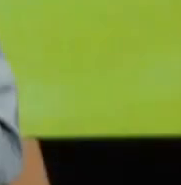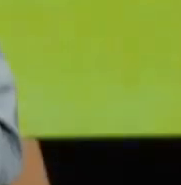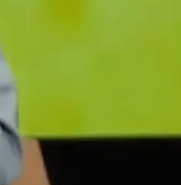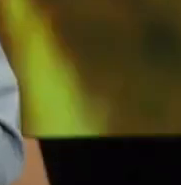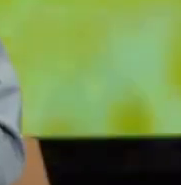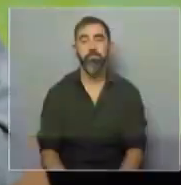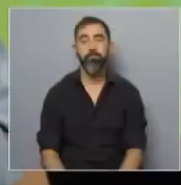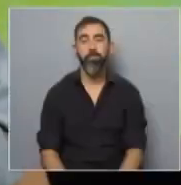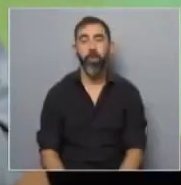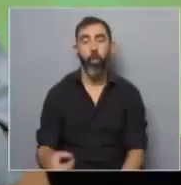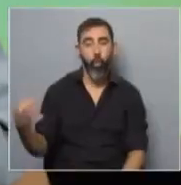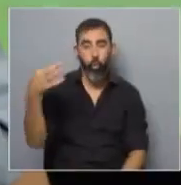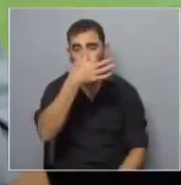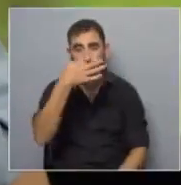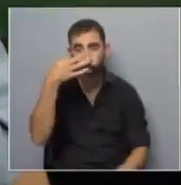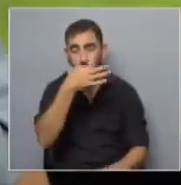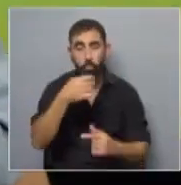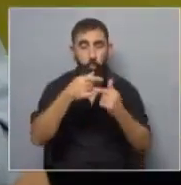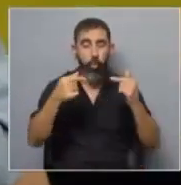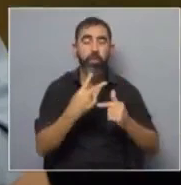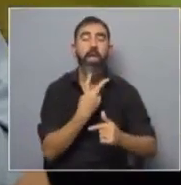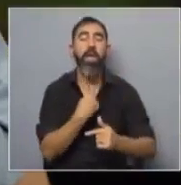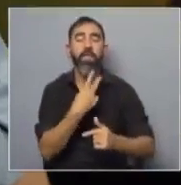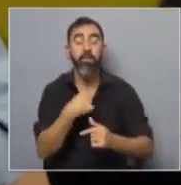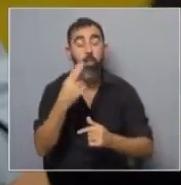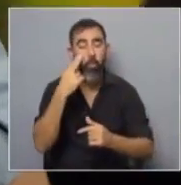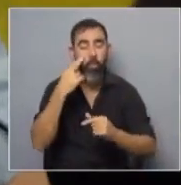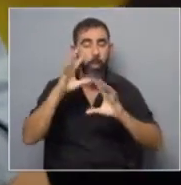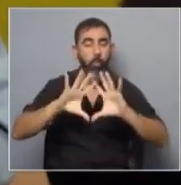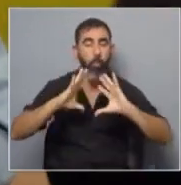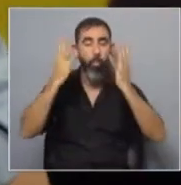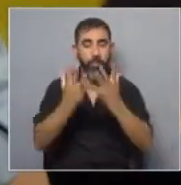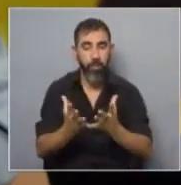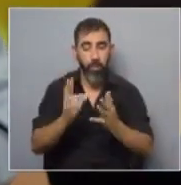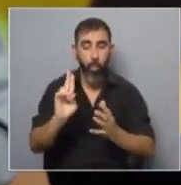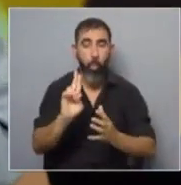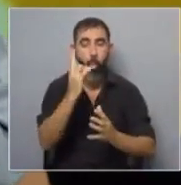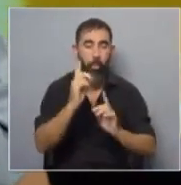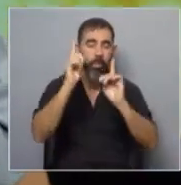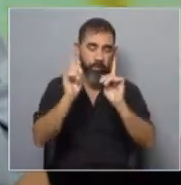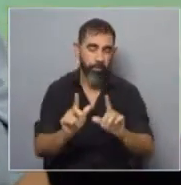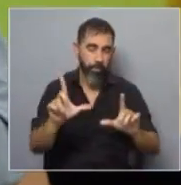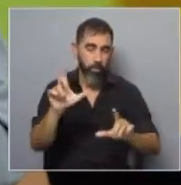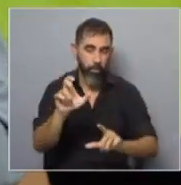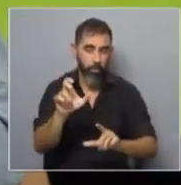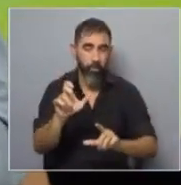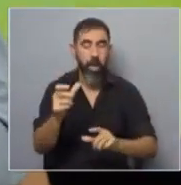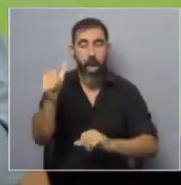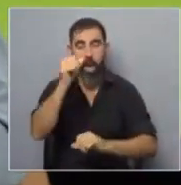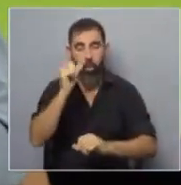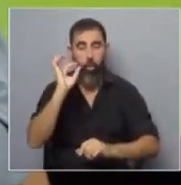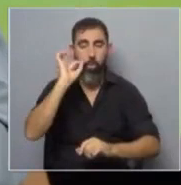El consumo de sustancias adictivas es un problema mundial al que en nuestro país no es ajeno. Alcohol,